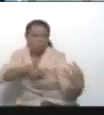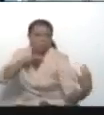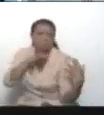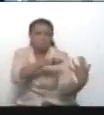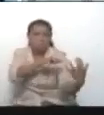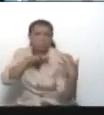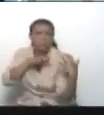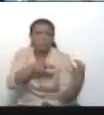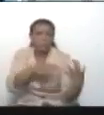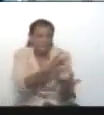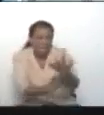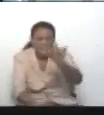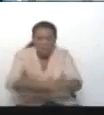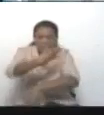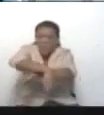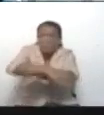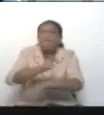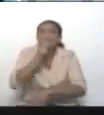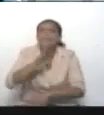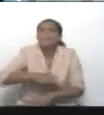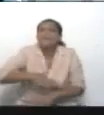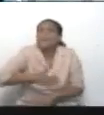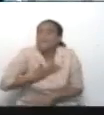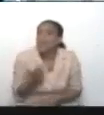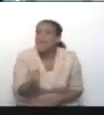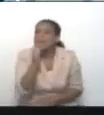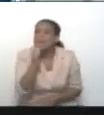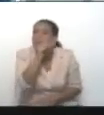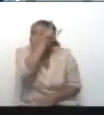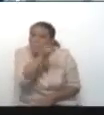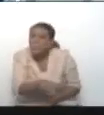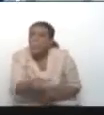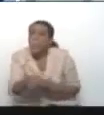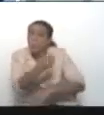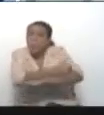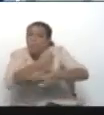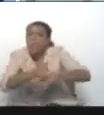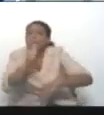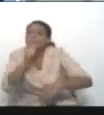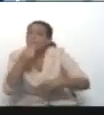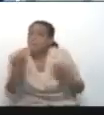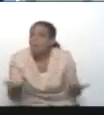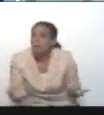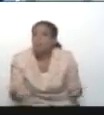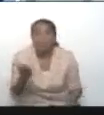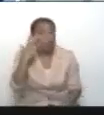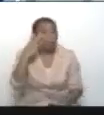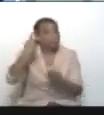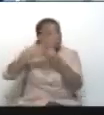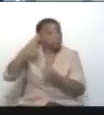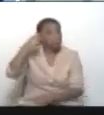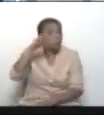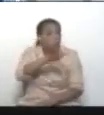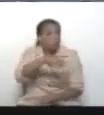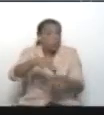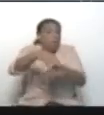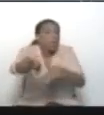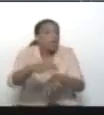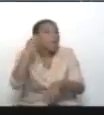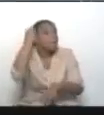violencia, sangre en las calles? ¿Quién quiere? ¿Quién puede querer eso para Venezuela? Saquen sus propias conclusiones.